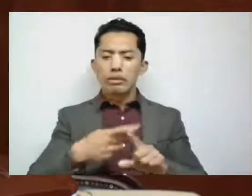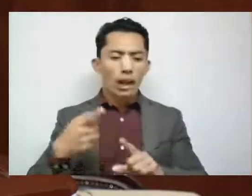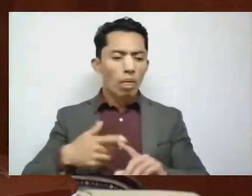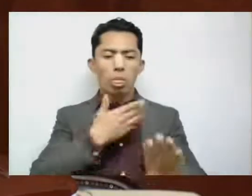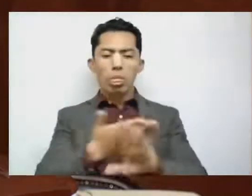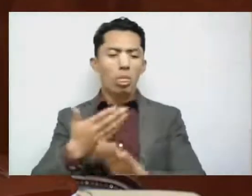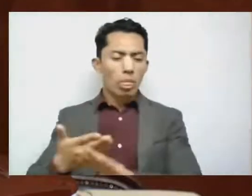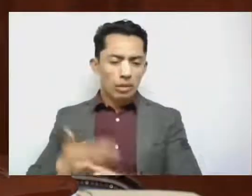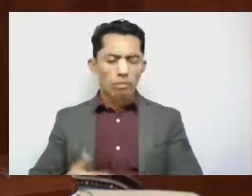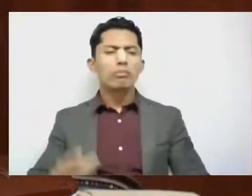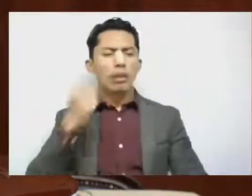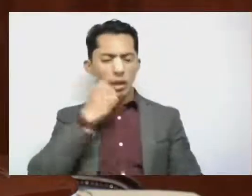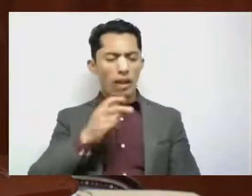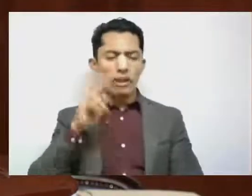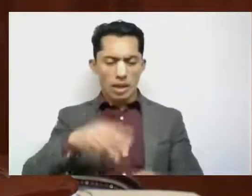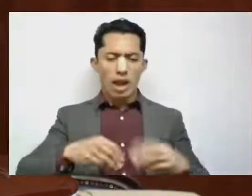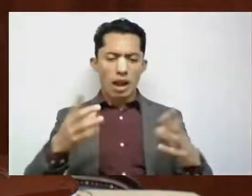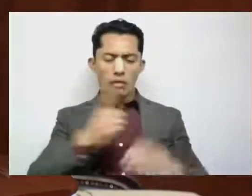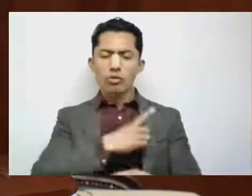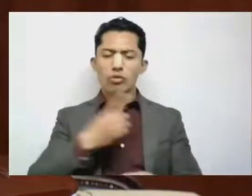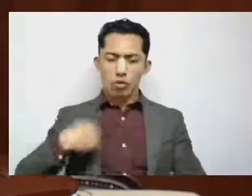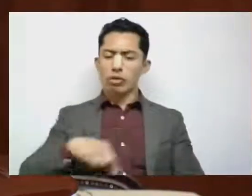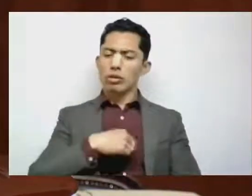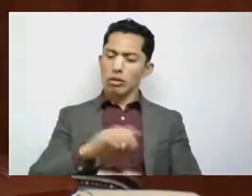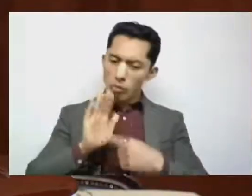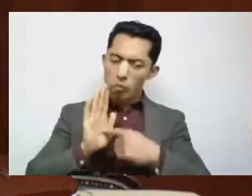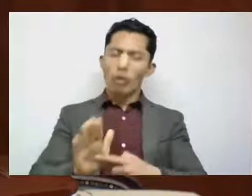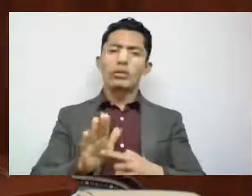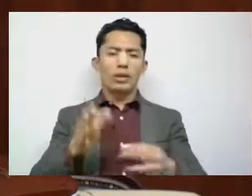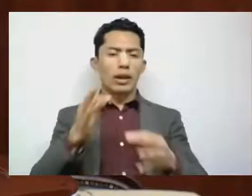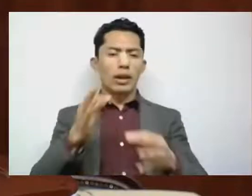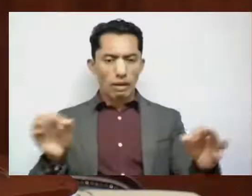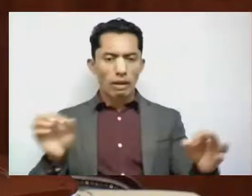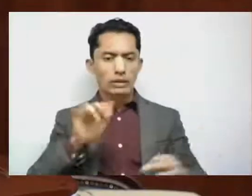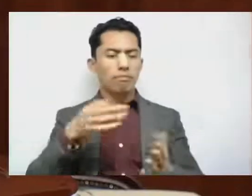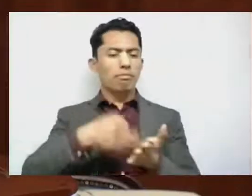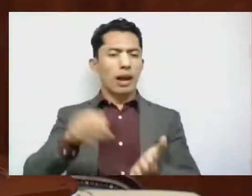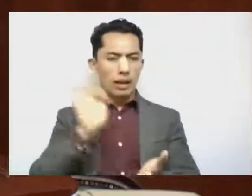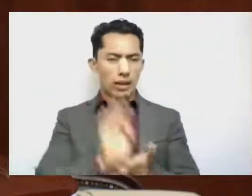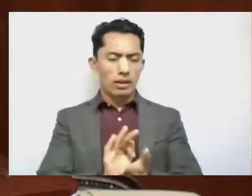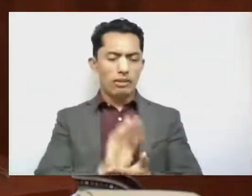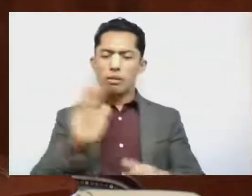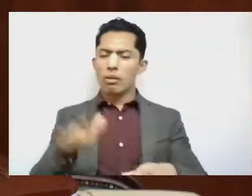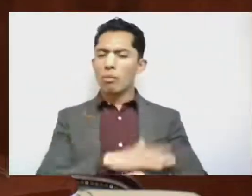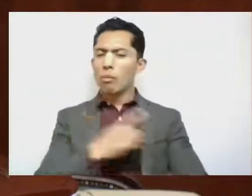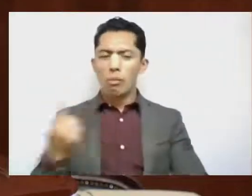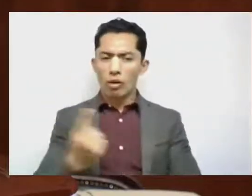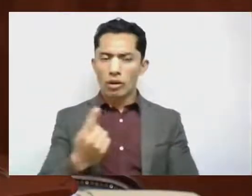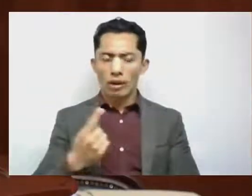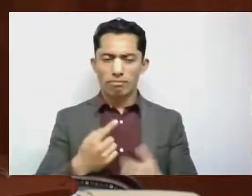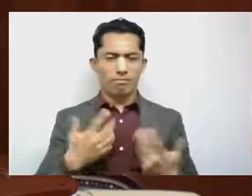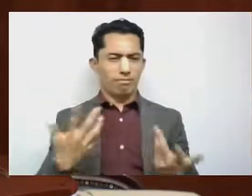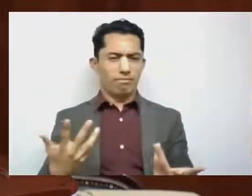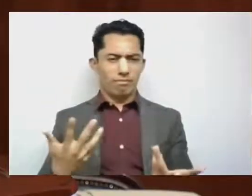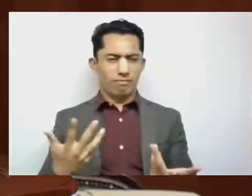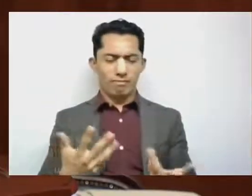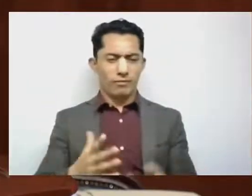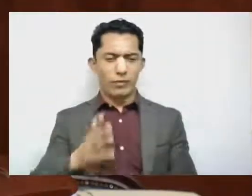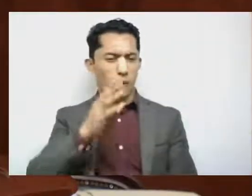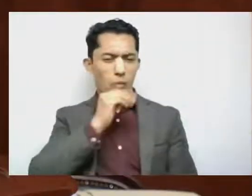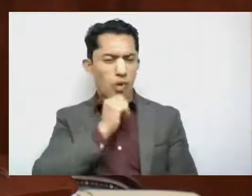llegar y la vamos a hacer notar, porque no podemos, no podemos nosotros